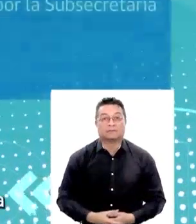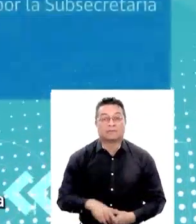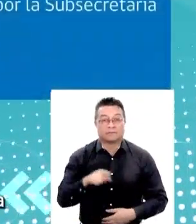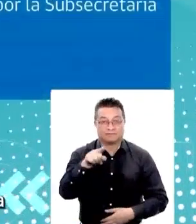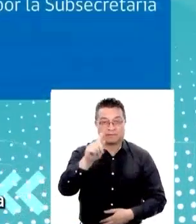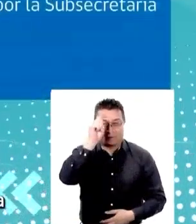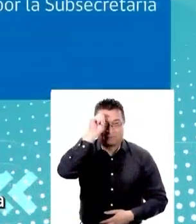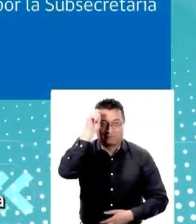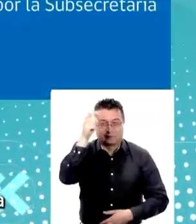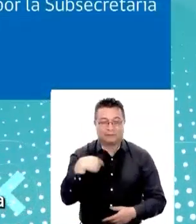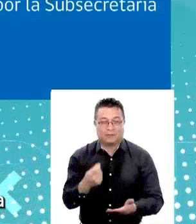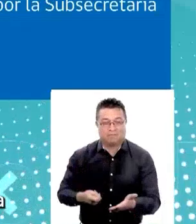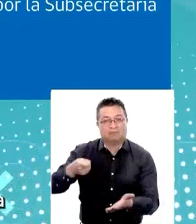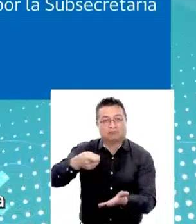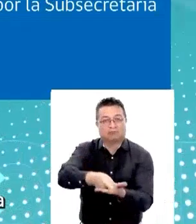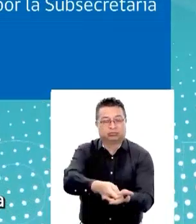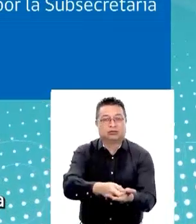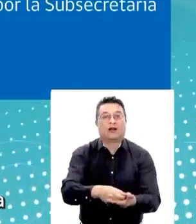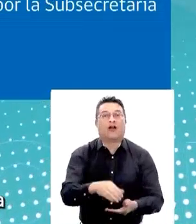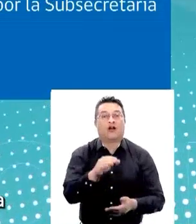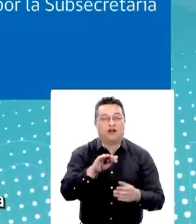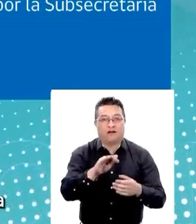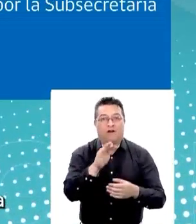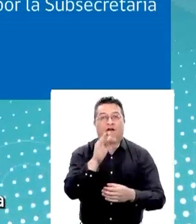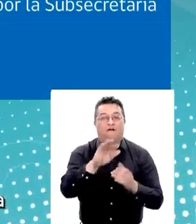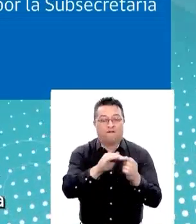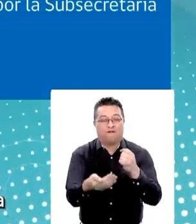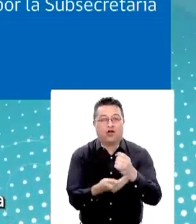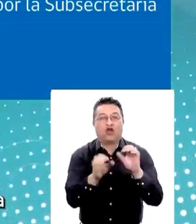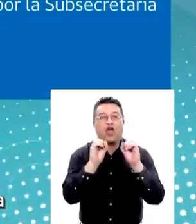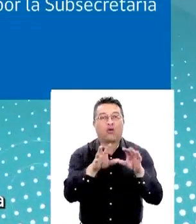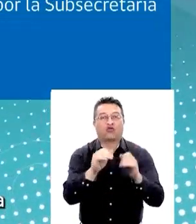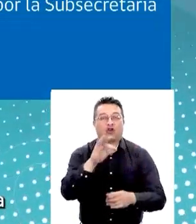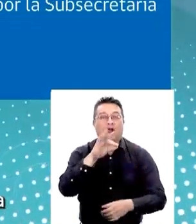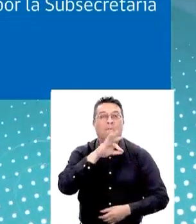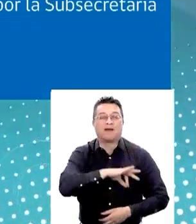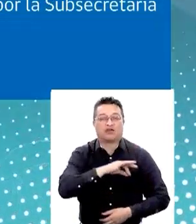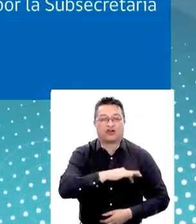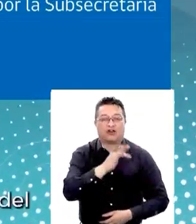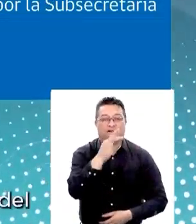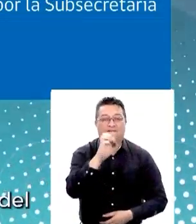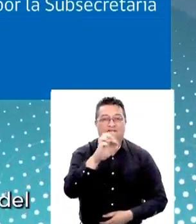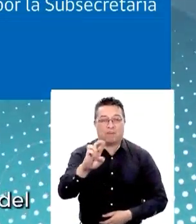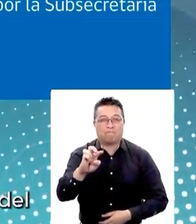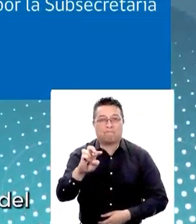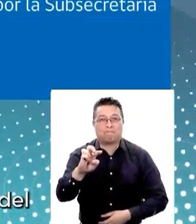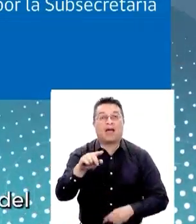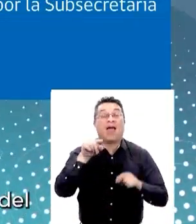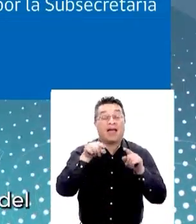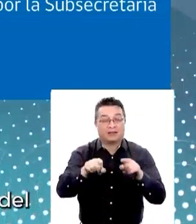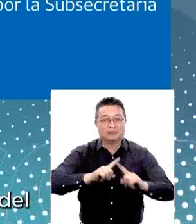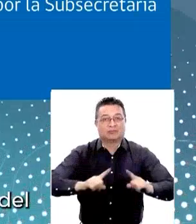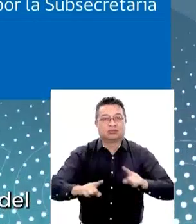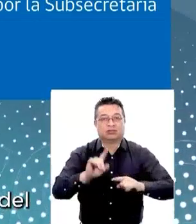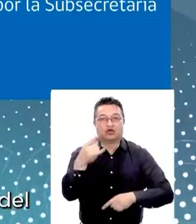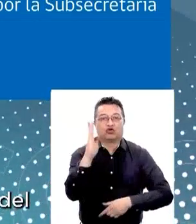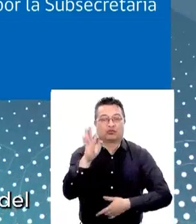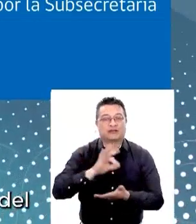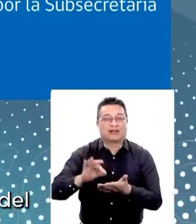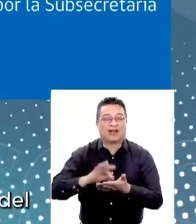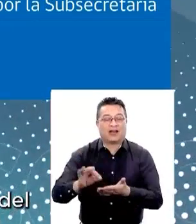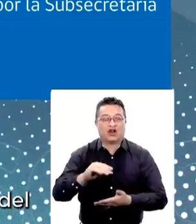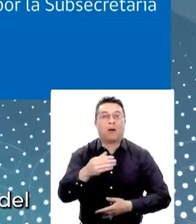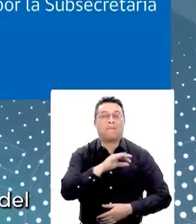Esta es una iniciativa financiada por el Fondo para la Educación Previsional FEP, administrado por la Subsecretaría de